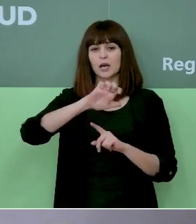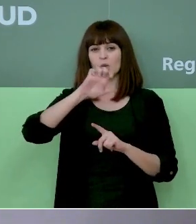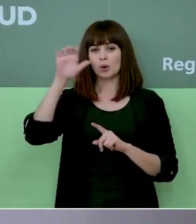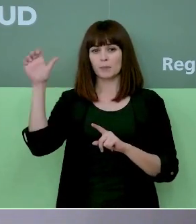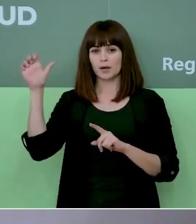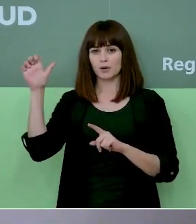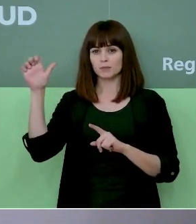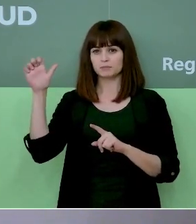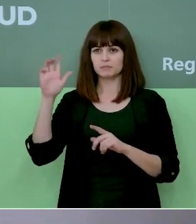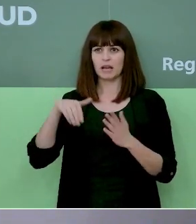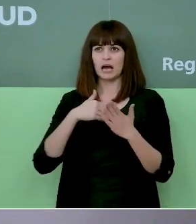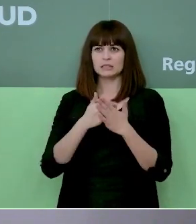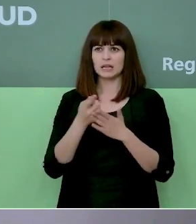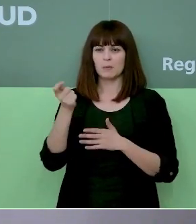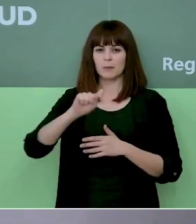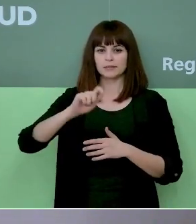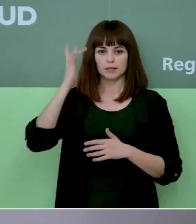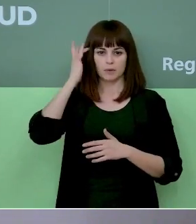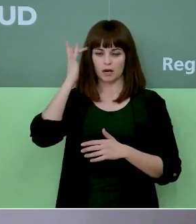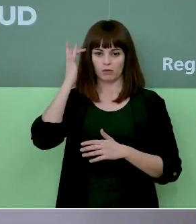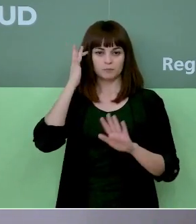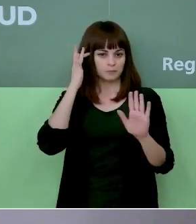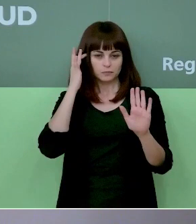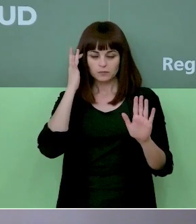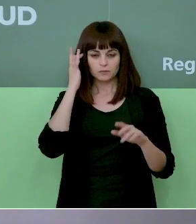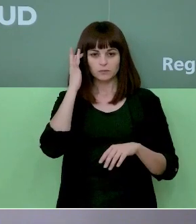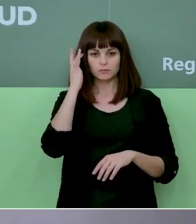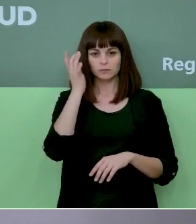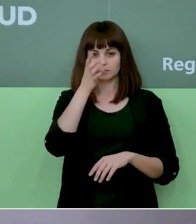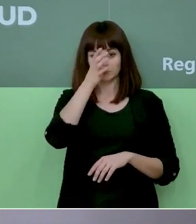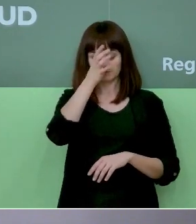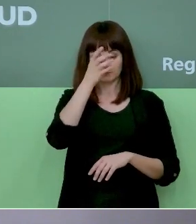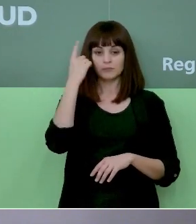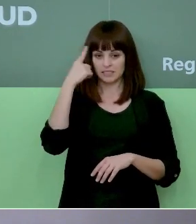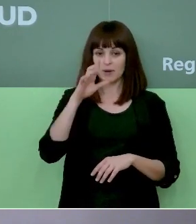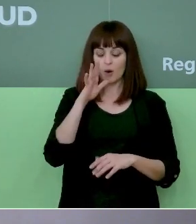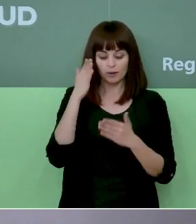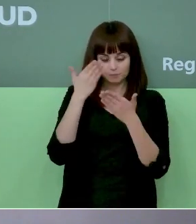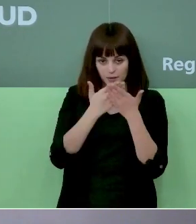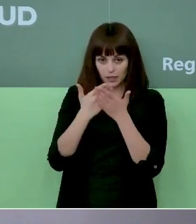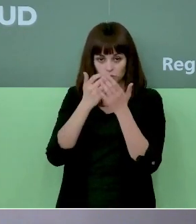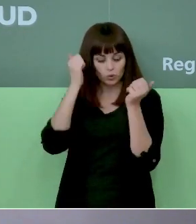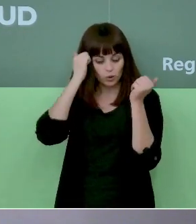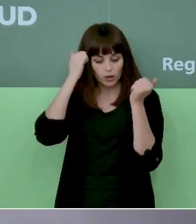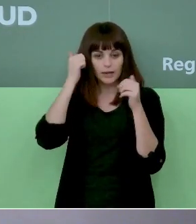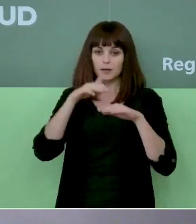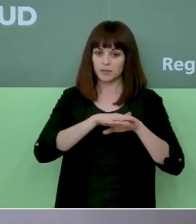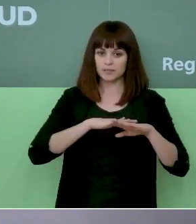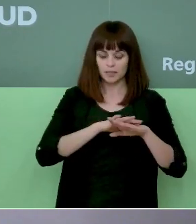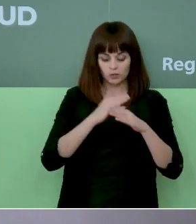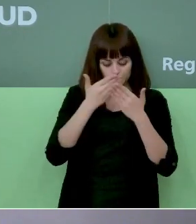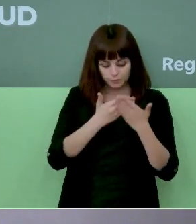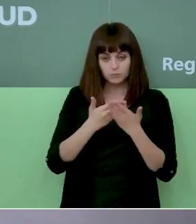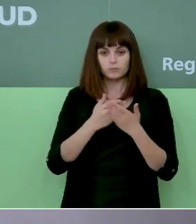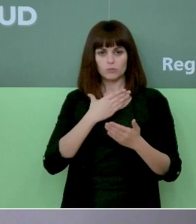durante el mes de marzo pero es una cosa que todavía sabéis que hay un estudio en marcha por parte del ministerio en el que Murcia